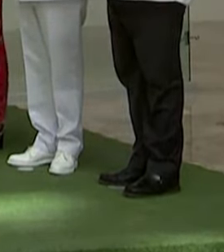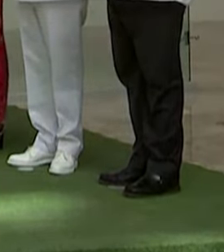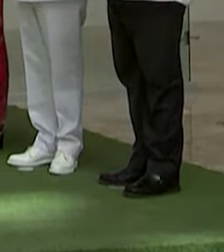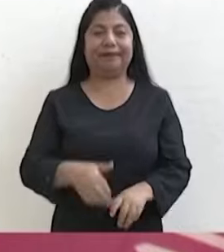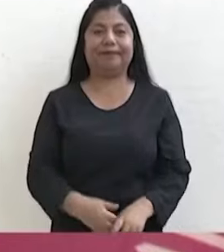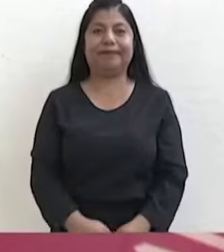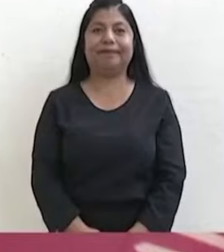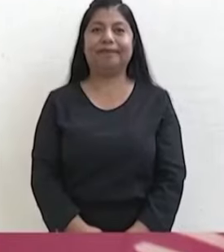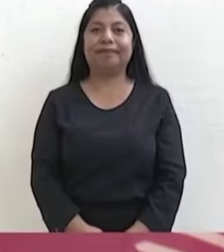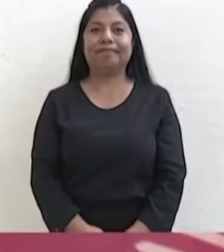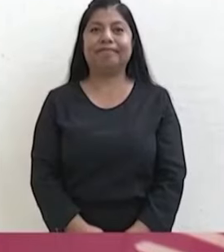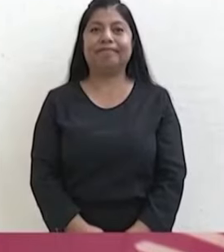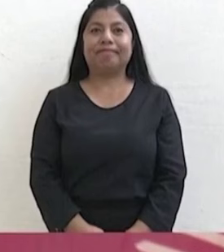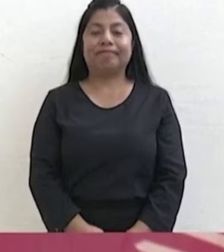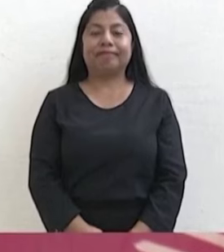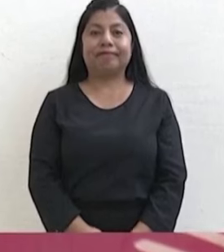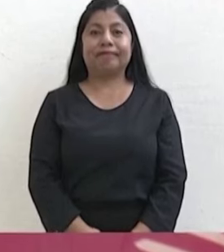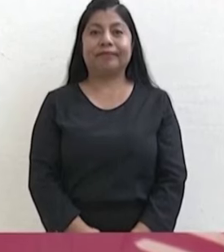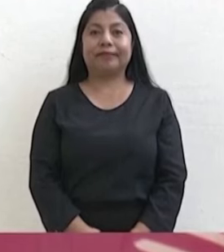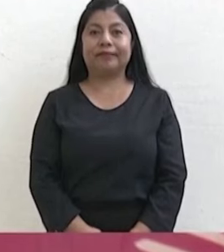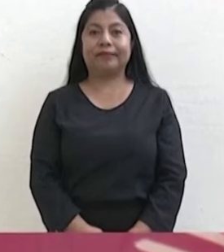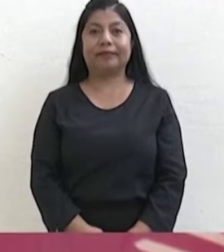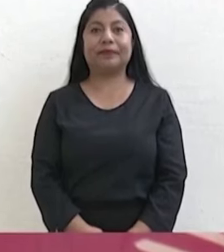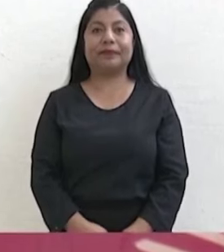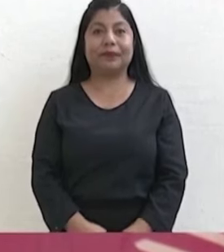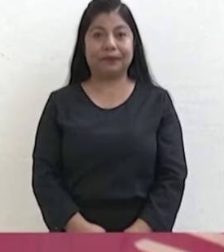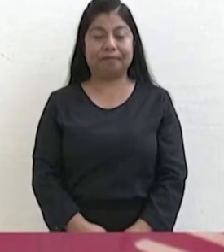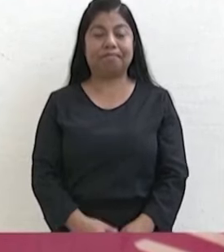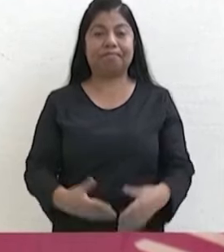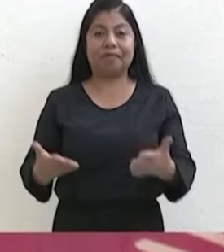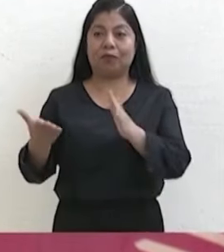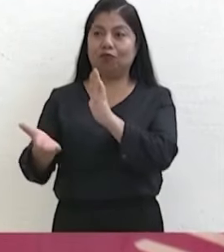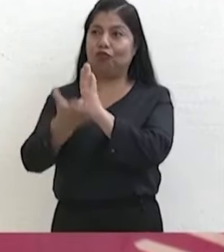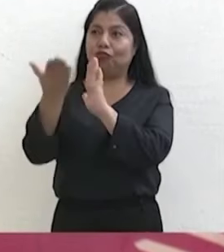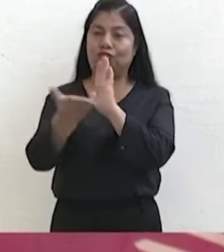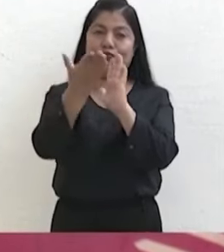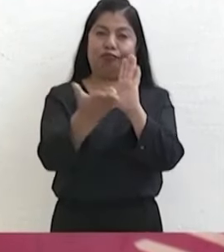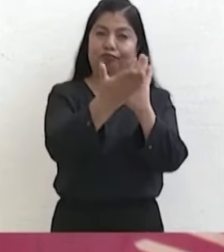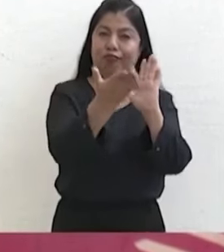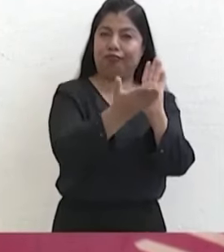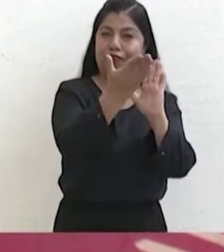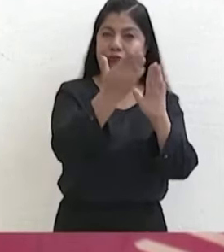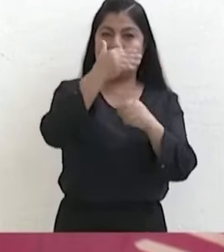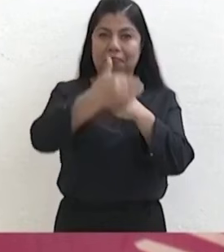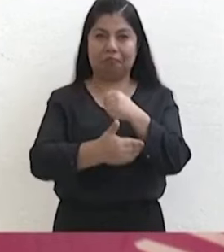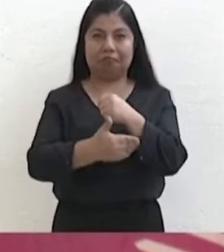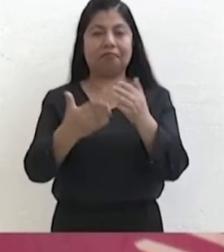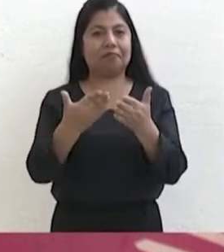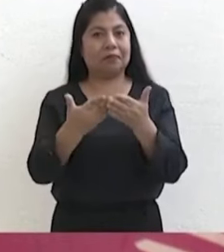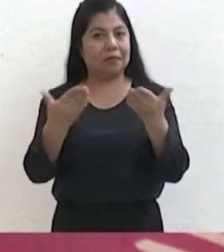La inauguración de esta obra nos permite